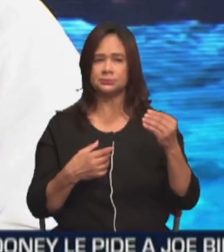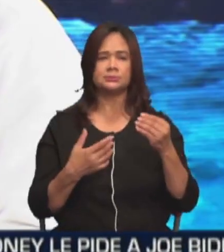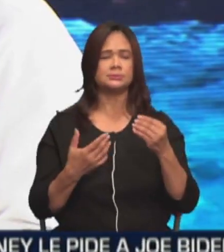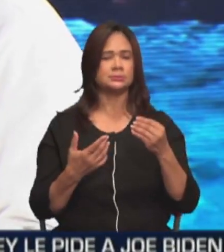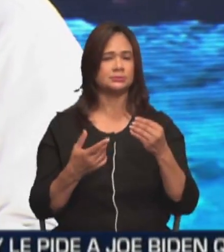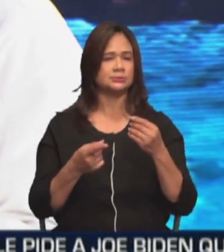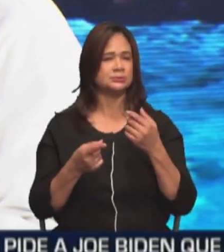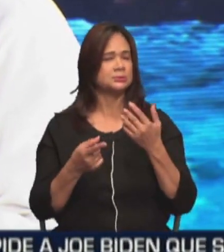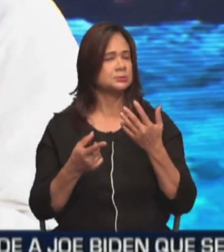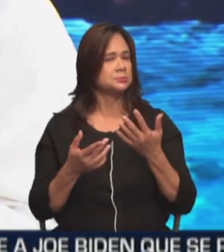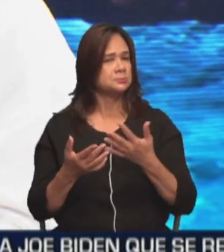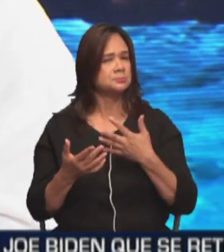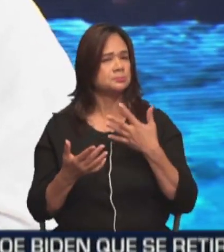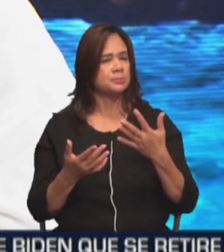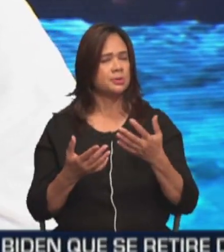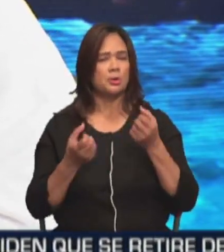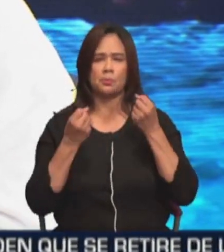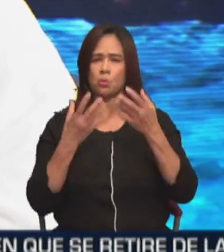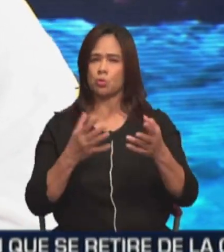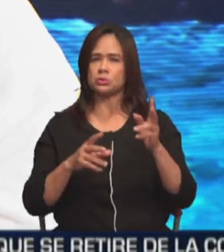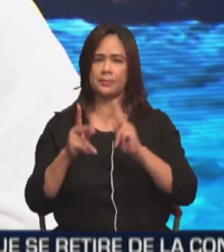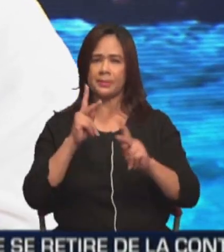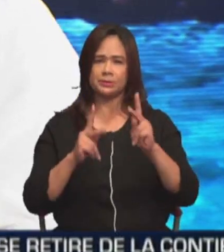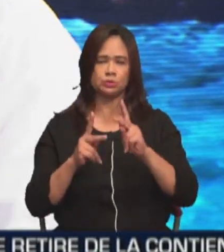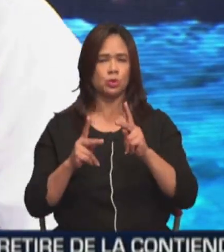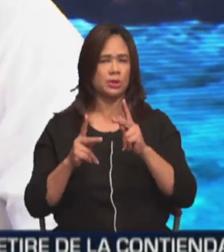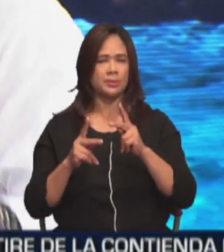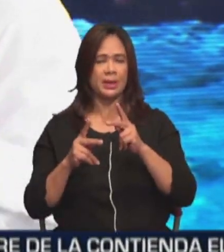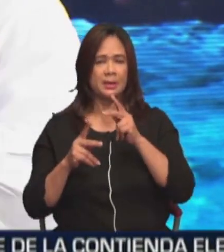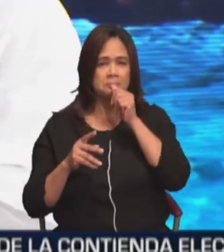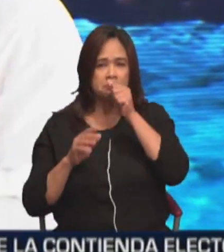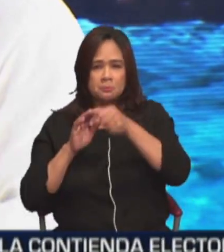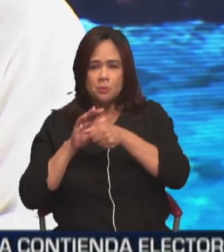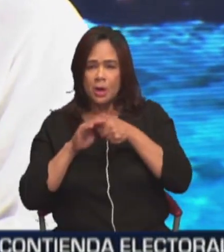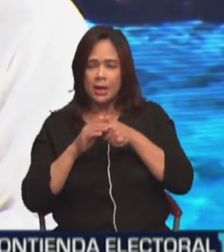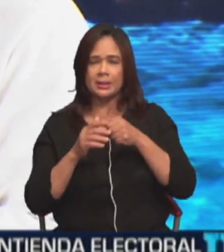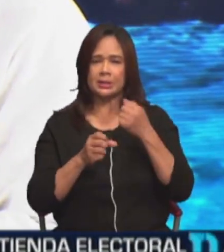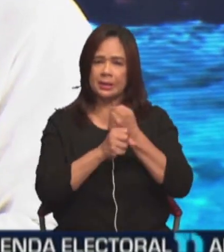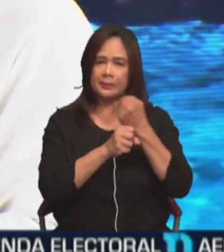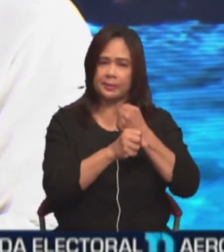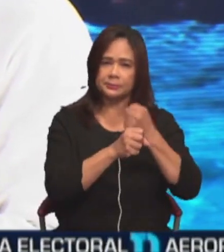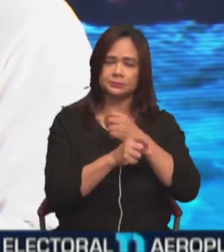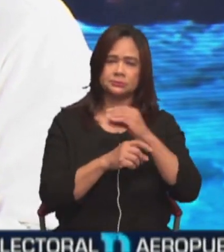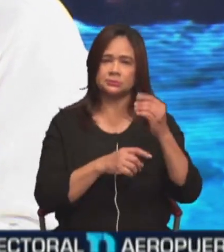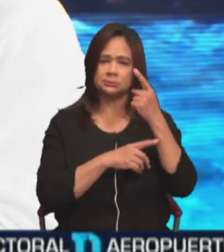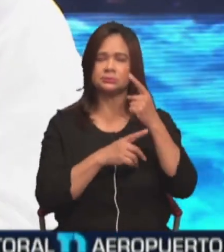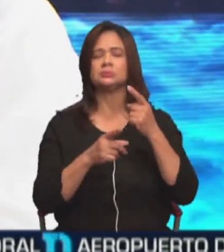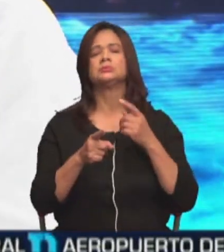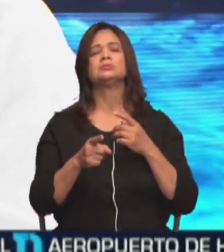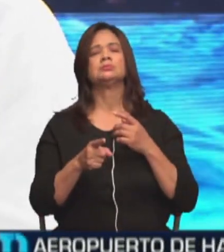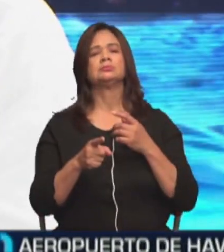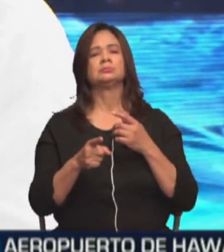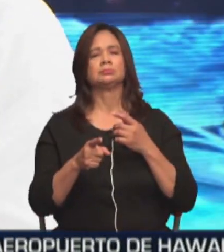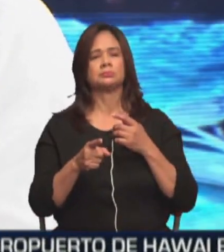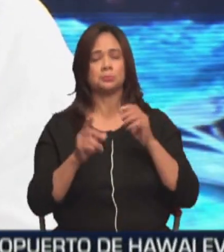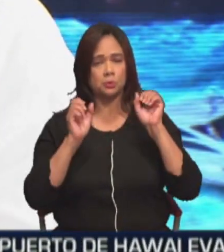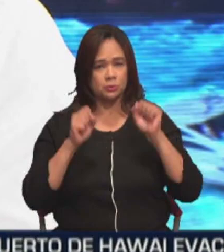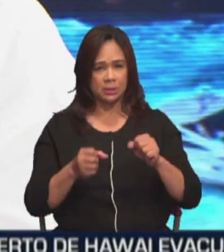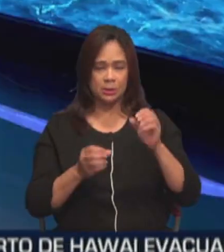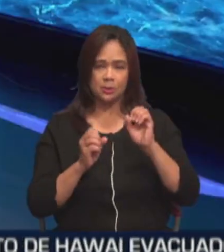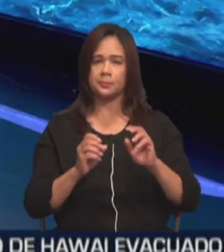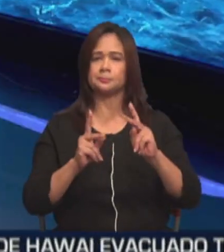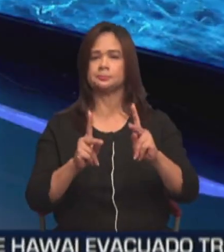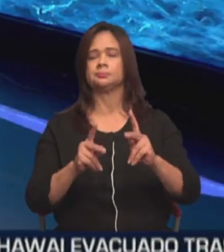yo lo que digo, aquí hay mucha gente anónima buena. Lo que hay que, dentro del área que uno conoce y maneja, poder darle la